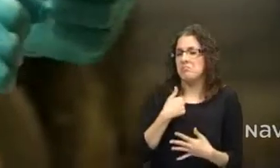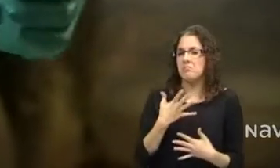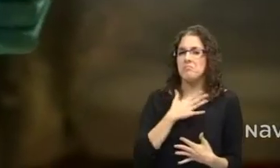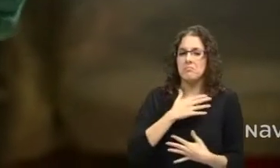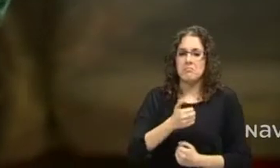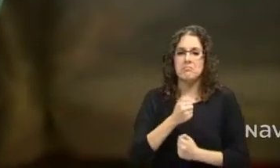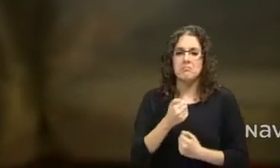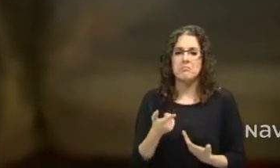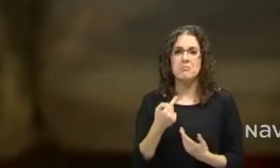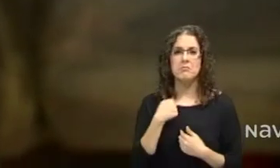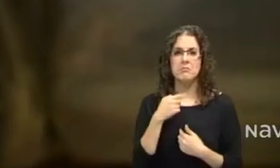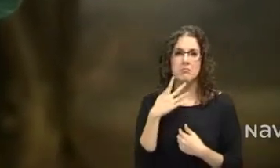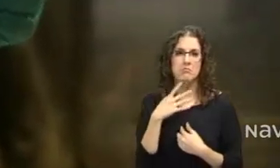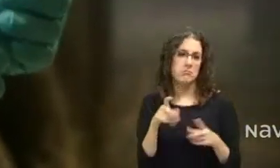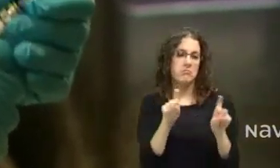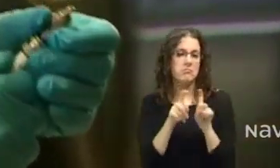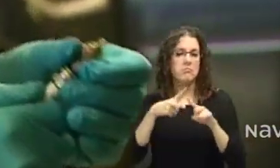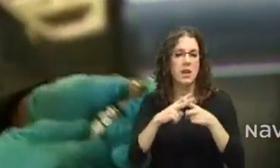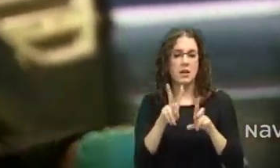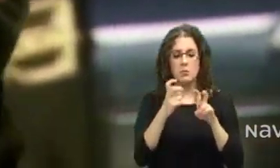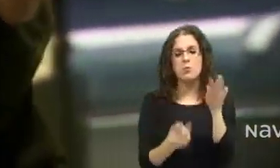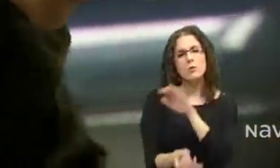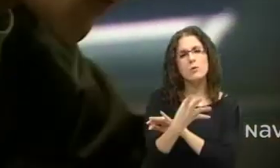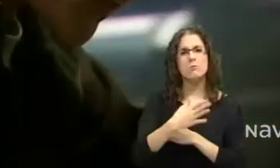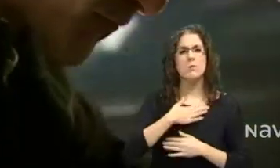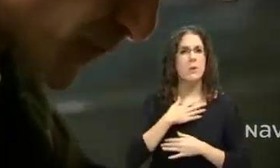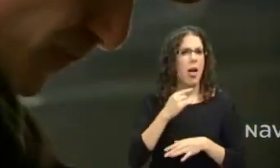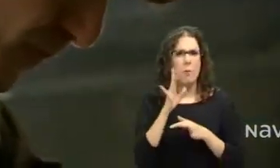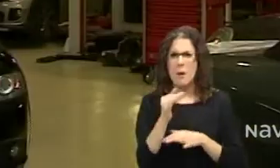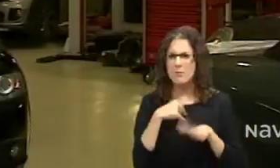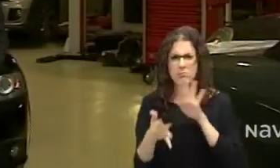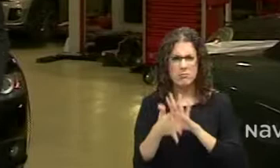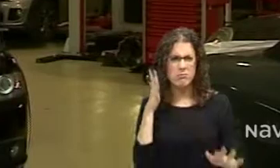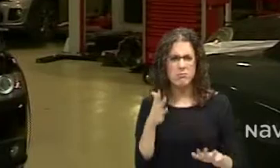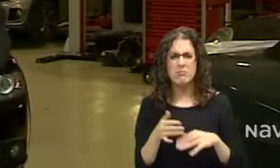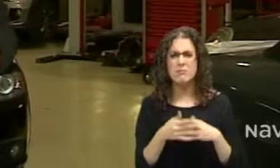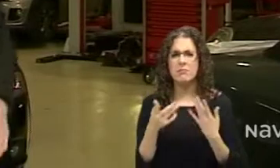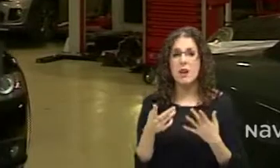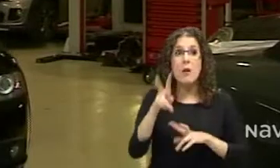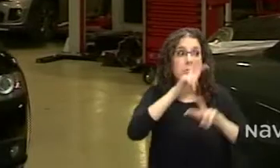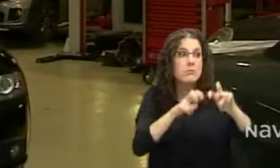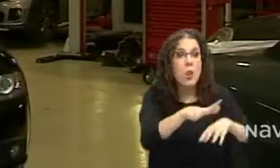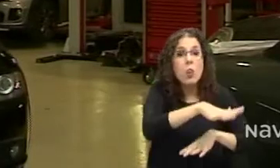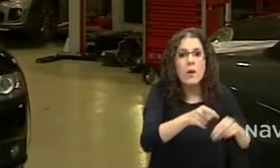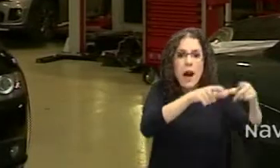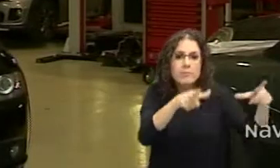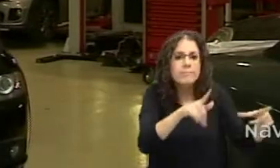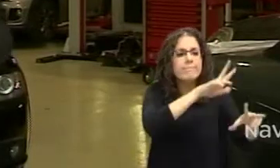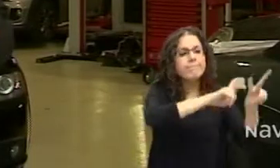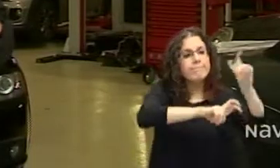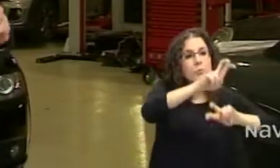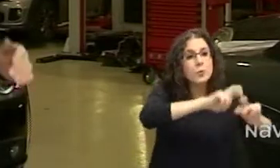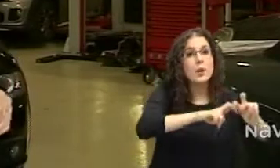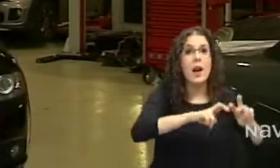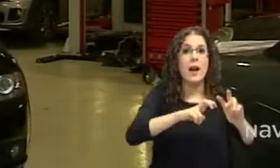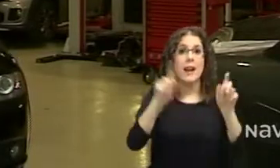poner mi taller. Fue todo muy rápido. Buscar la nave, proveedores,